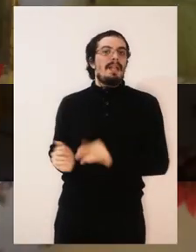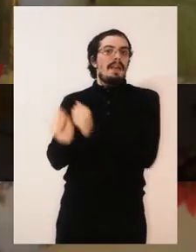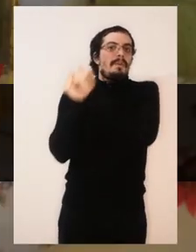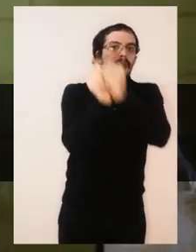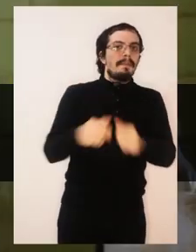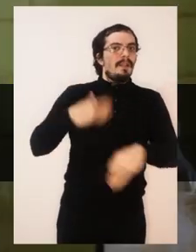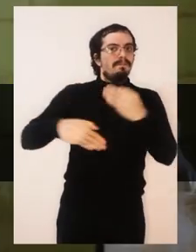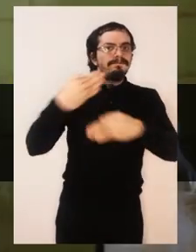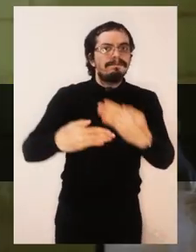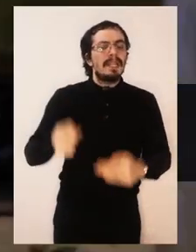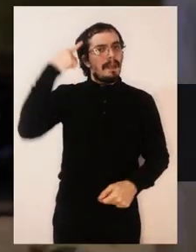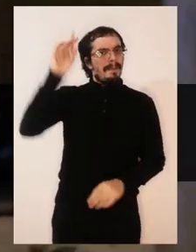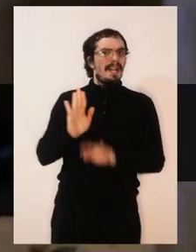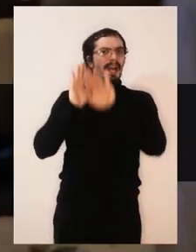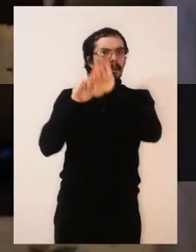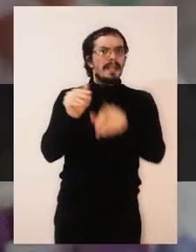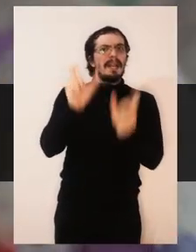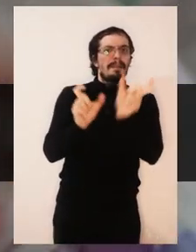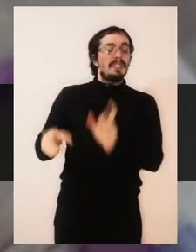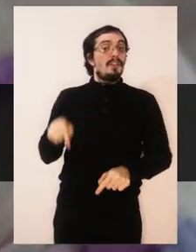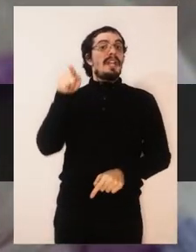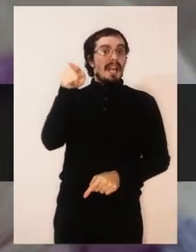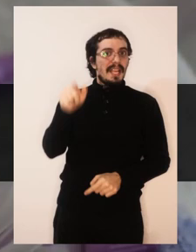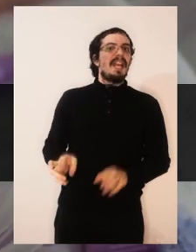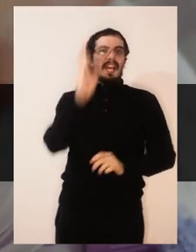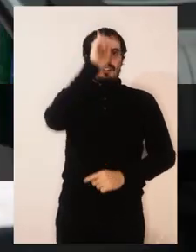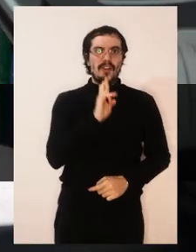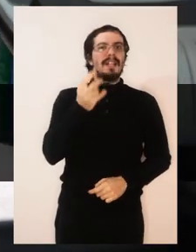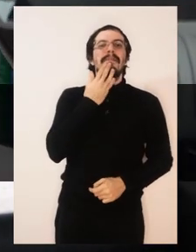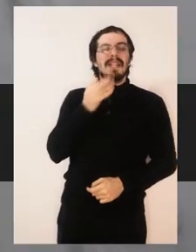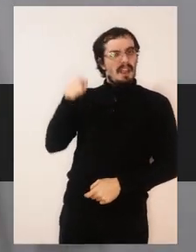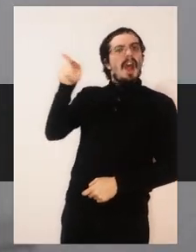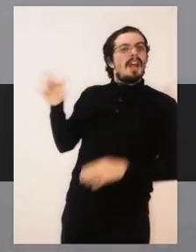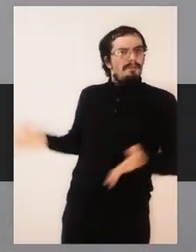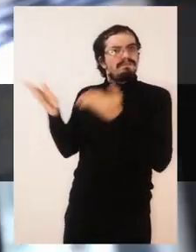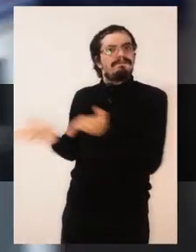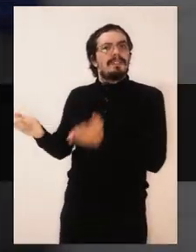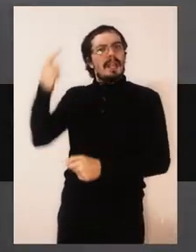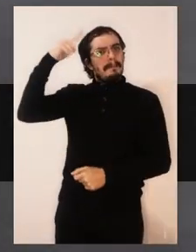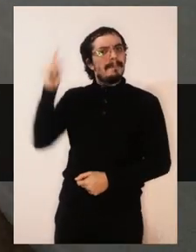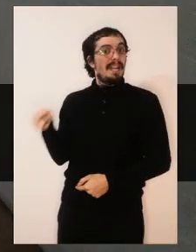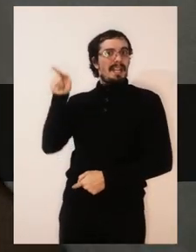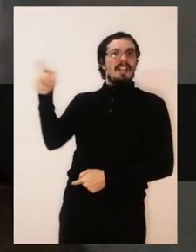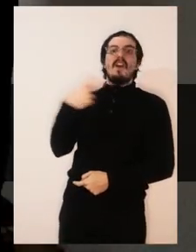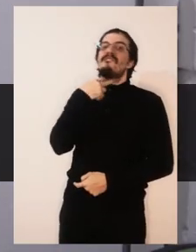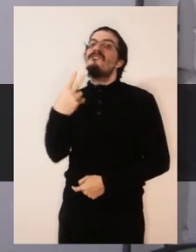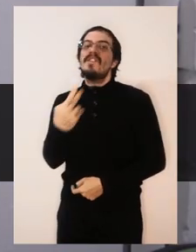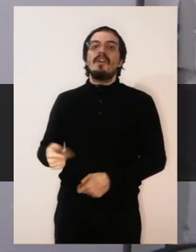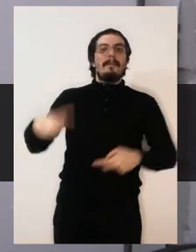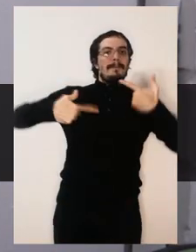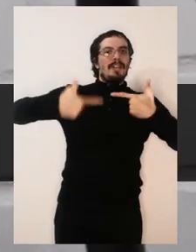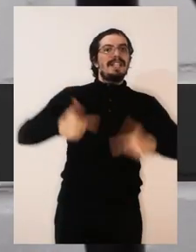para apoyar a quienes ejercen este rol, reconociendo sus tareas y relevando su importancia para que adquieran una voz